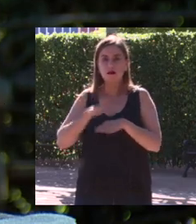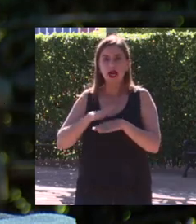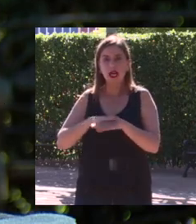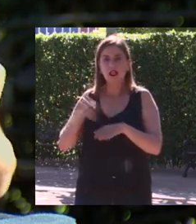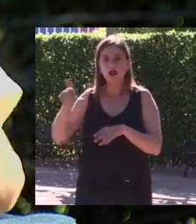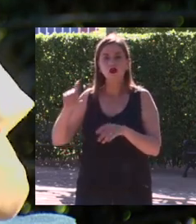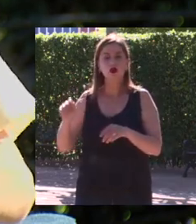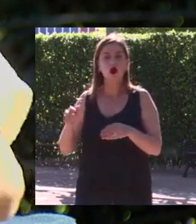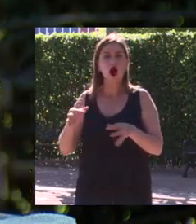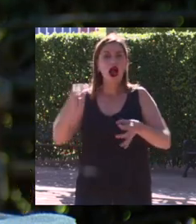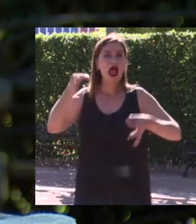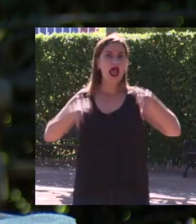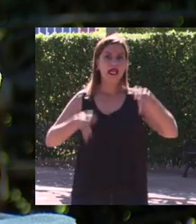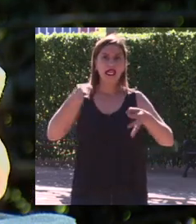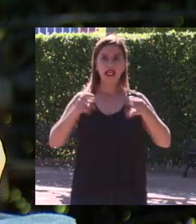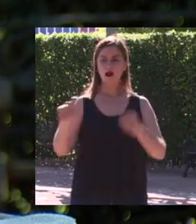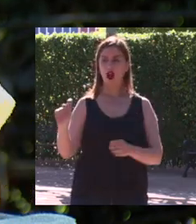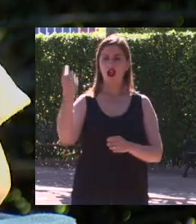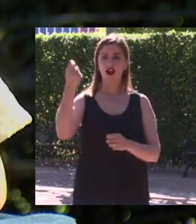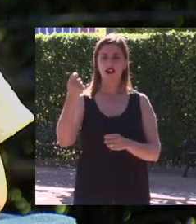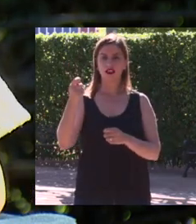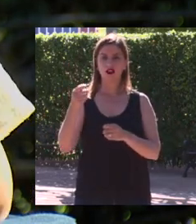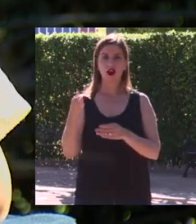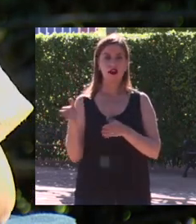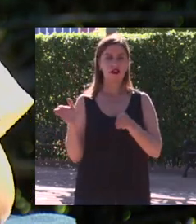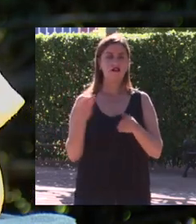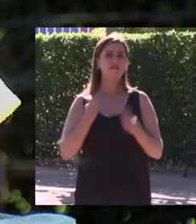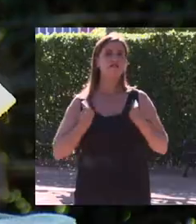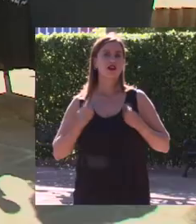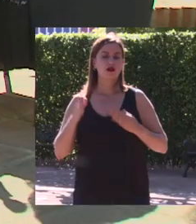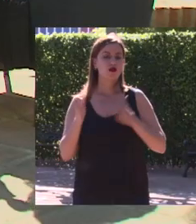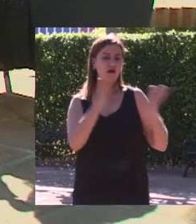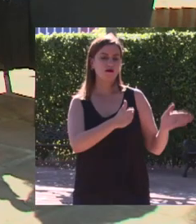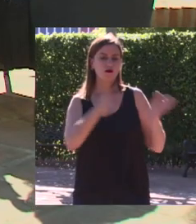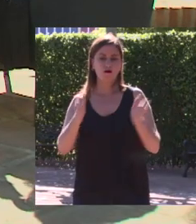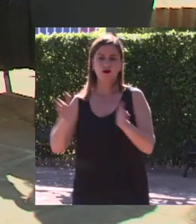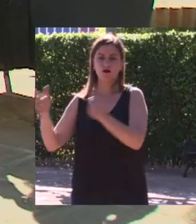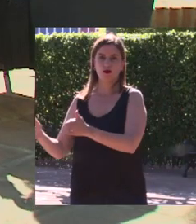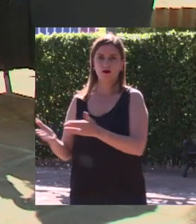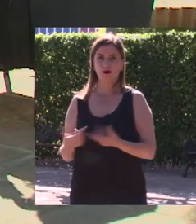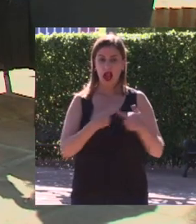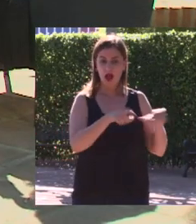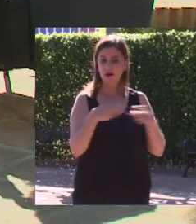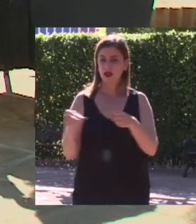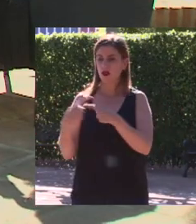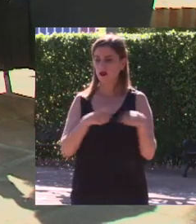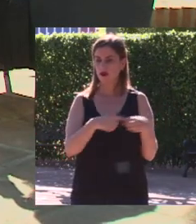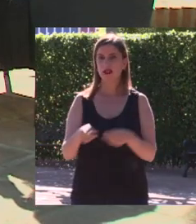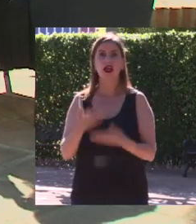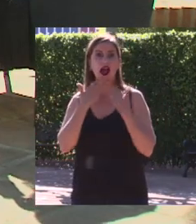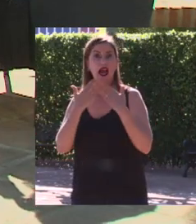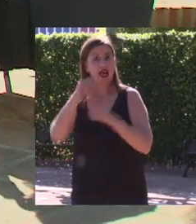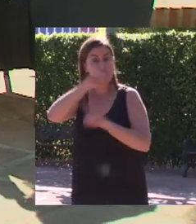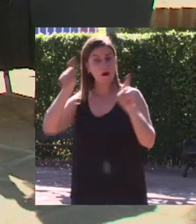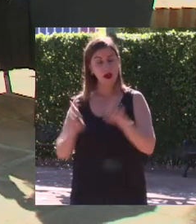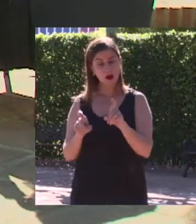hayas logrado el equilibrio el éxito en distintas facetas de tu vida bueno gracias a Nuria por la pregunta